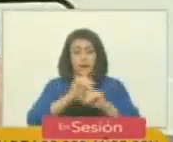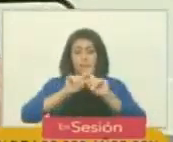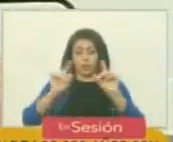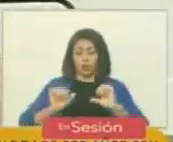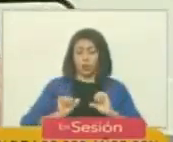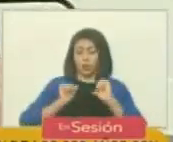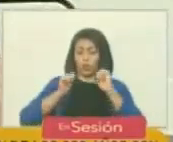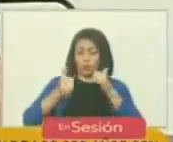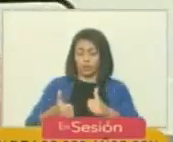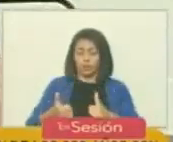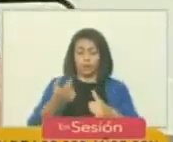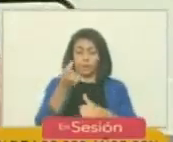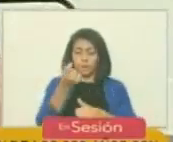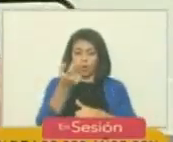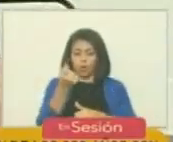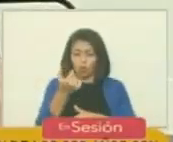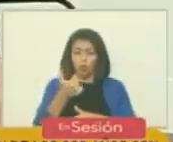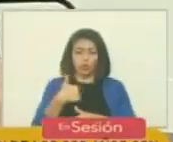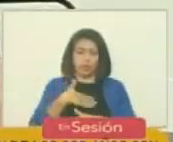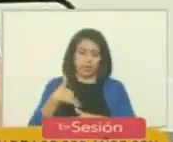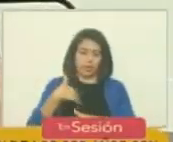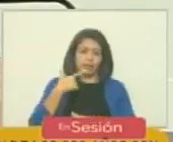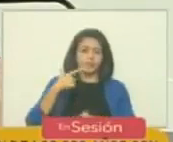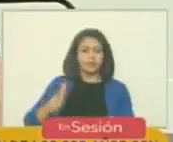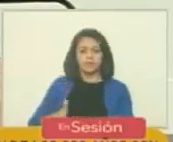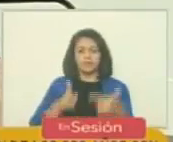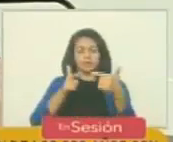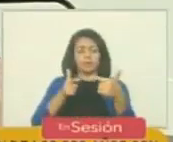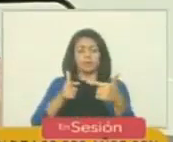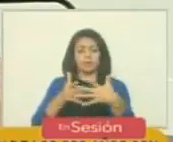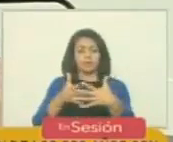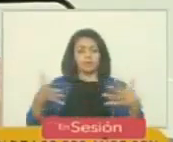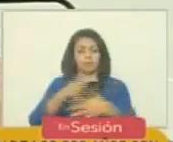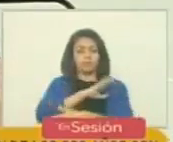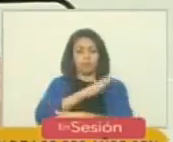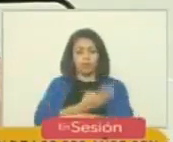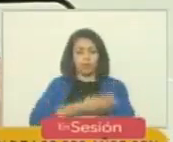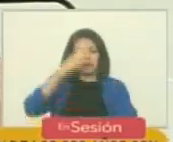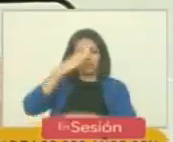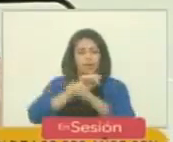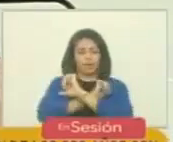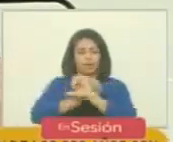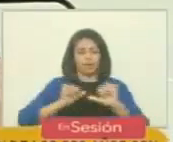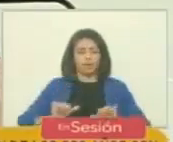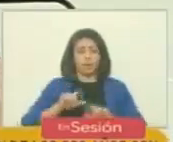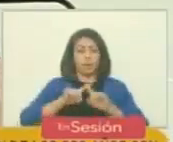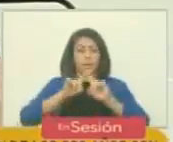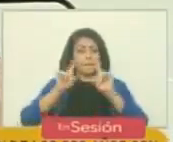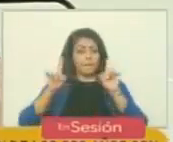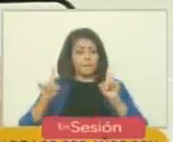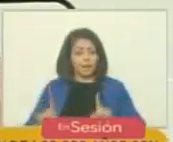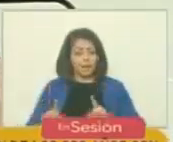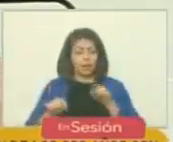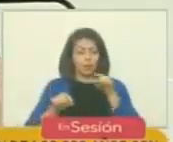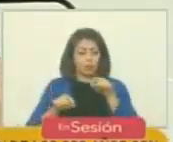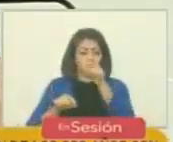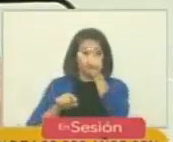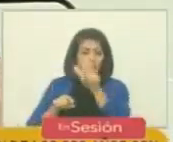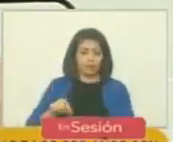principio muy pocos se atrevieron a desafiar el inmenso poderío militar. sin embargo, él,